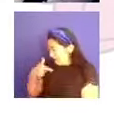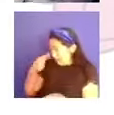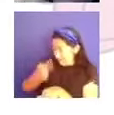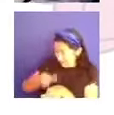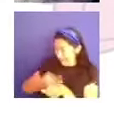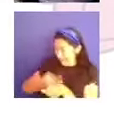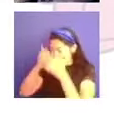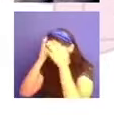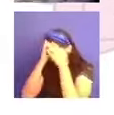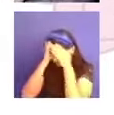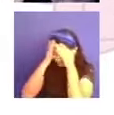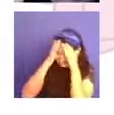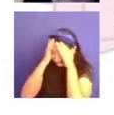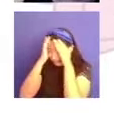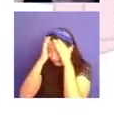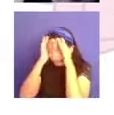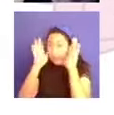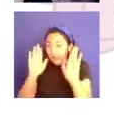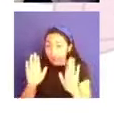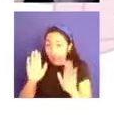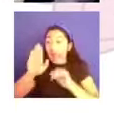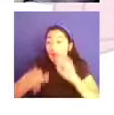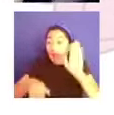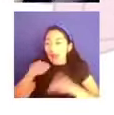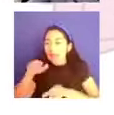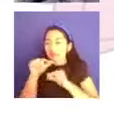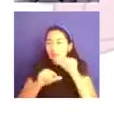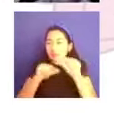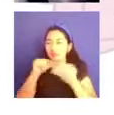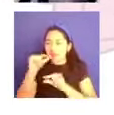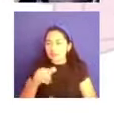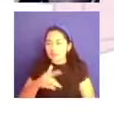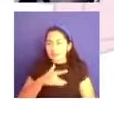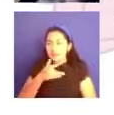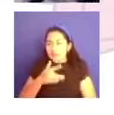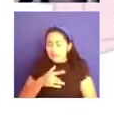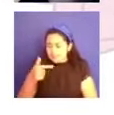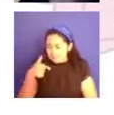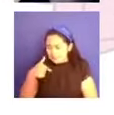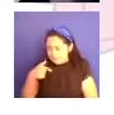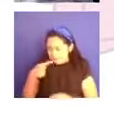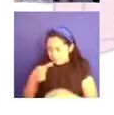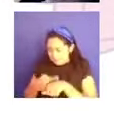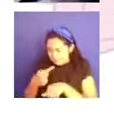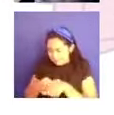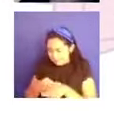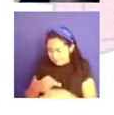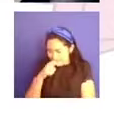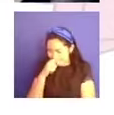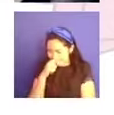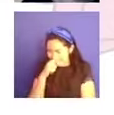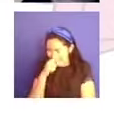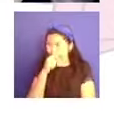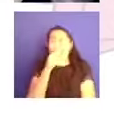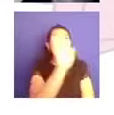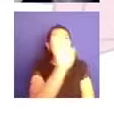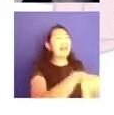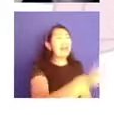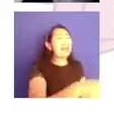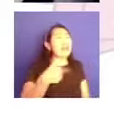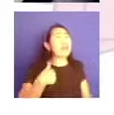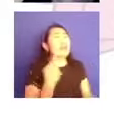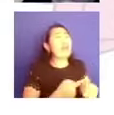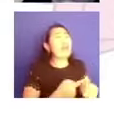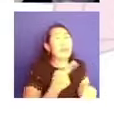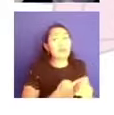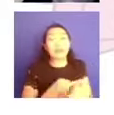Cuando yo voy comprendiendo todas estas situaciones y cómo es la manera en cómo me lo explico y la puedo transmitir al otro, puedo generar